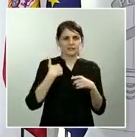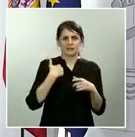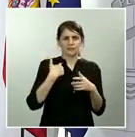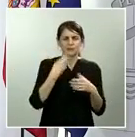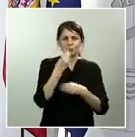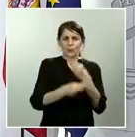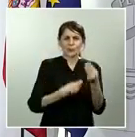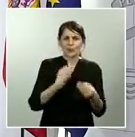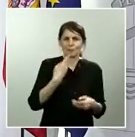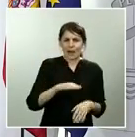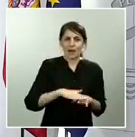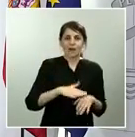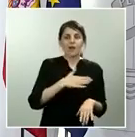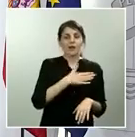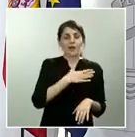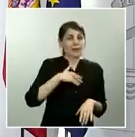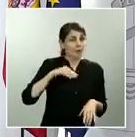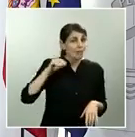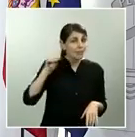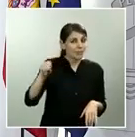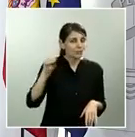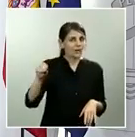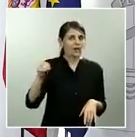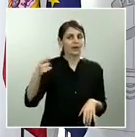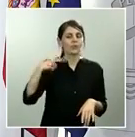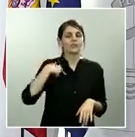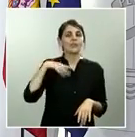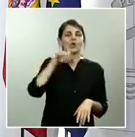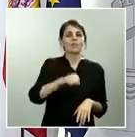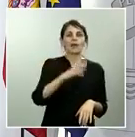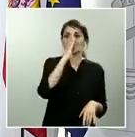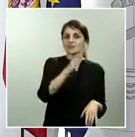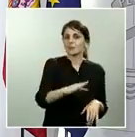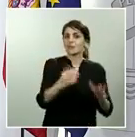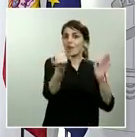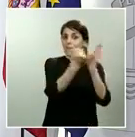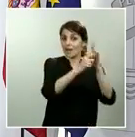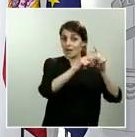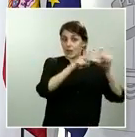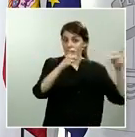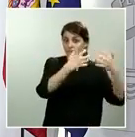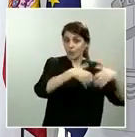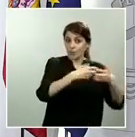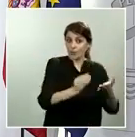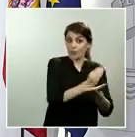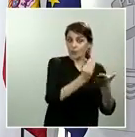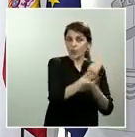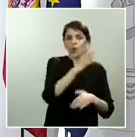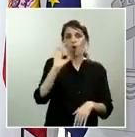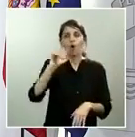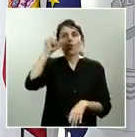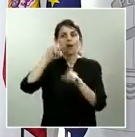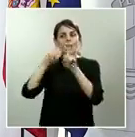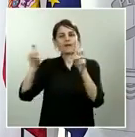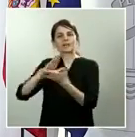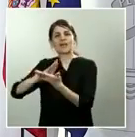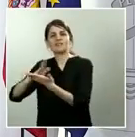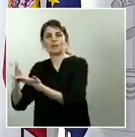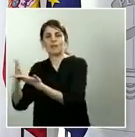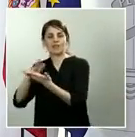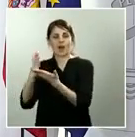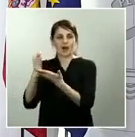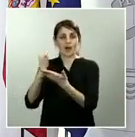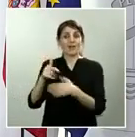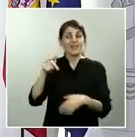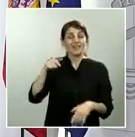marca o a un intermediario y sobre los contratos que no están publicando por ahora si se puede poner una fecha sea exacta o al menos aproximada a